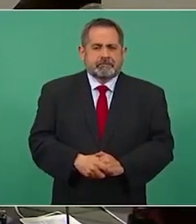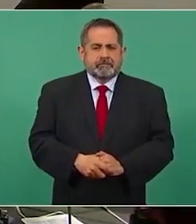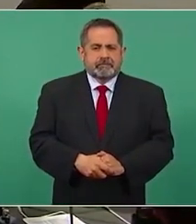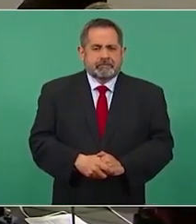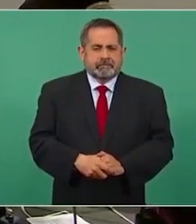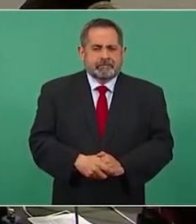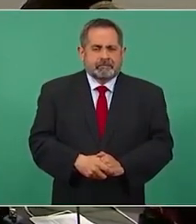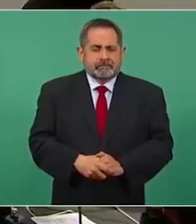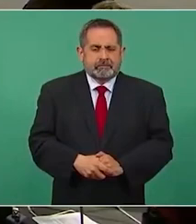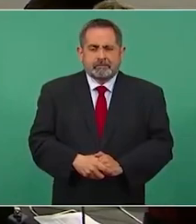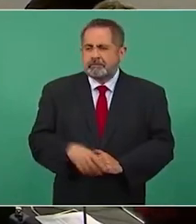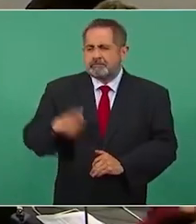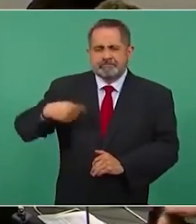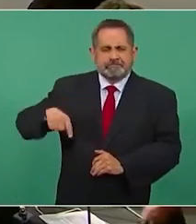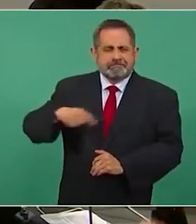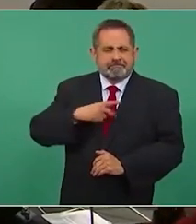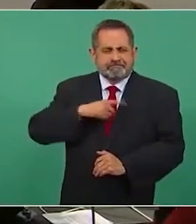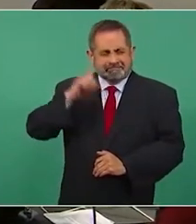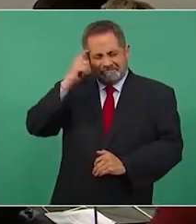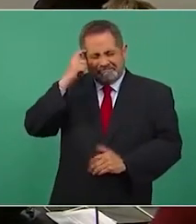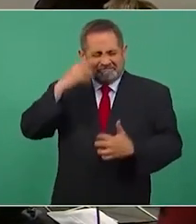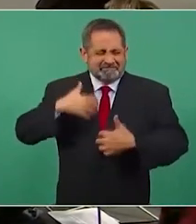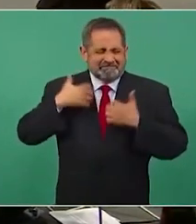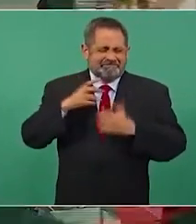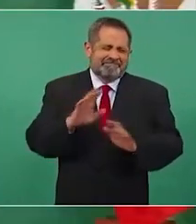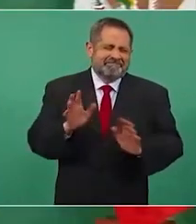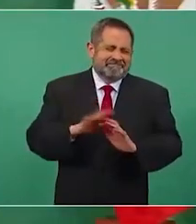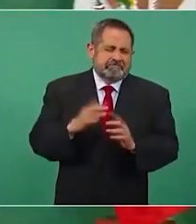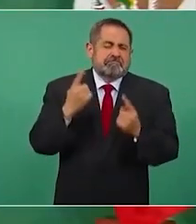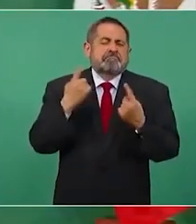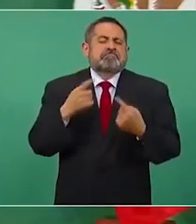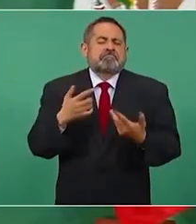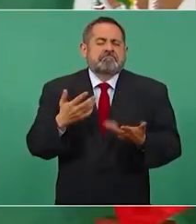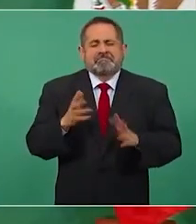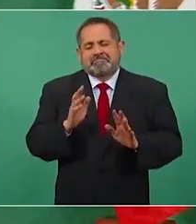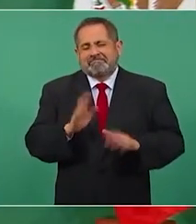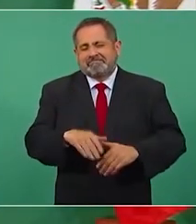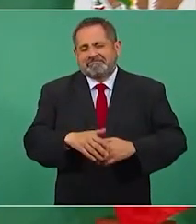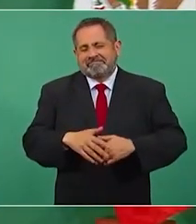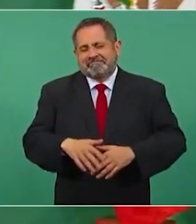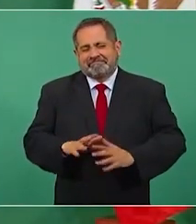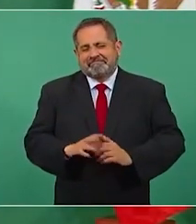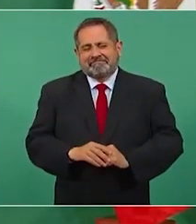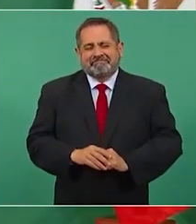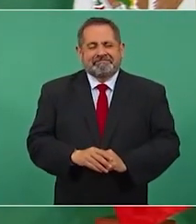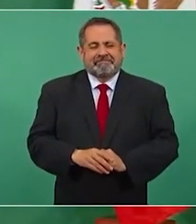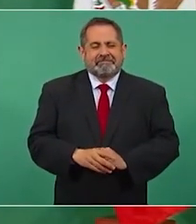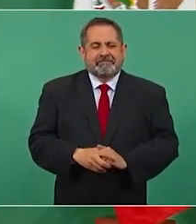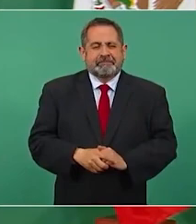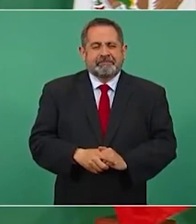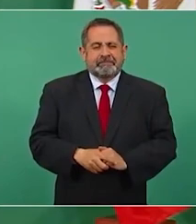Es que no hay que enojarse. No hay que, este...